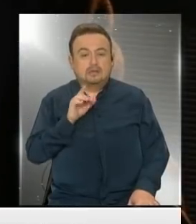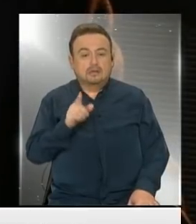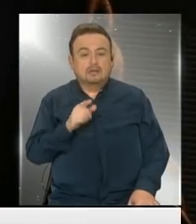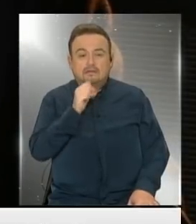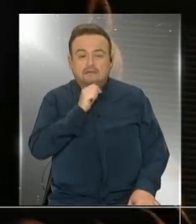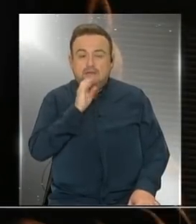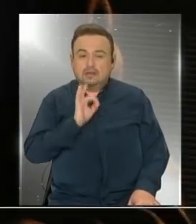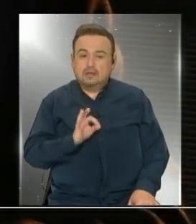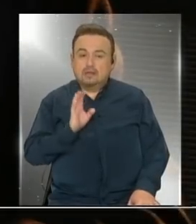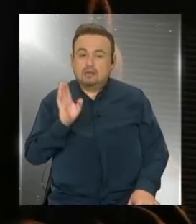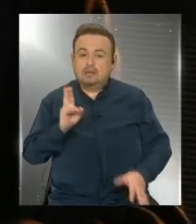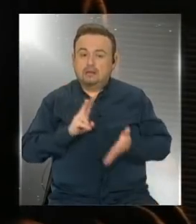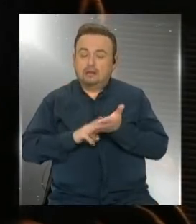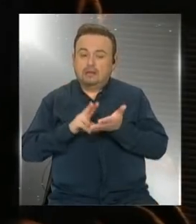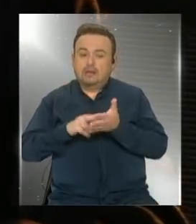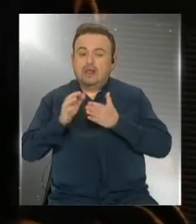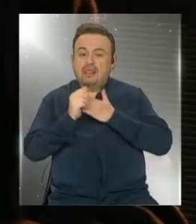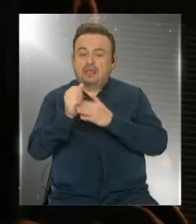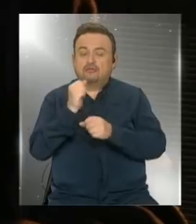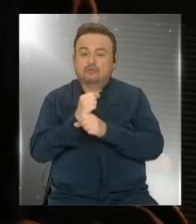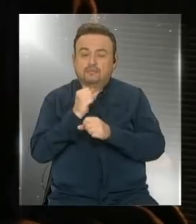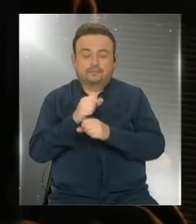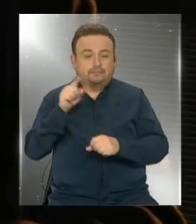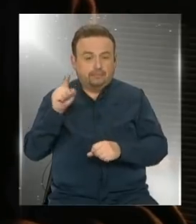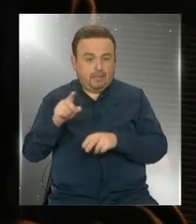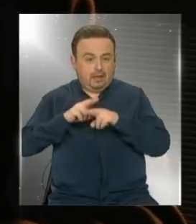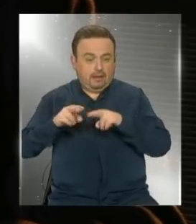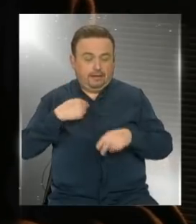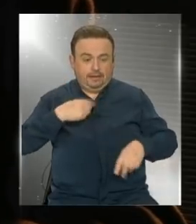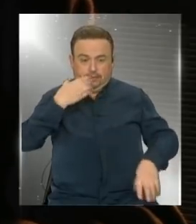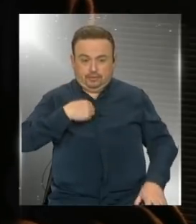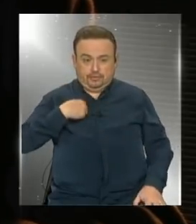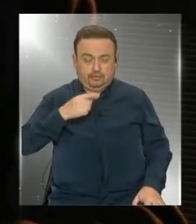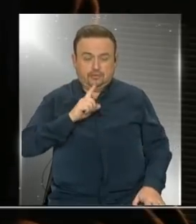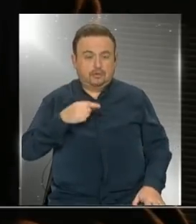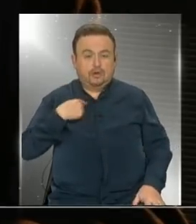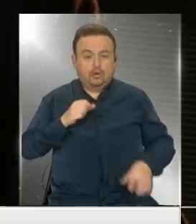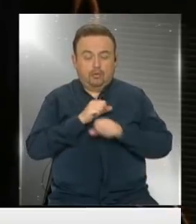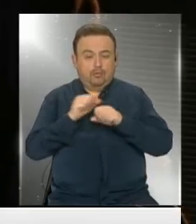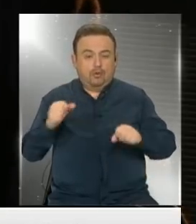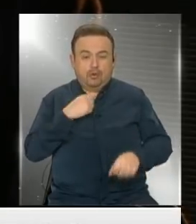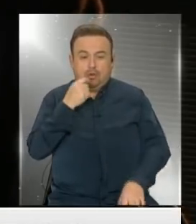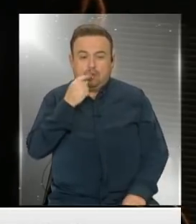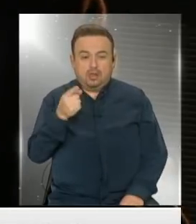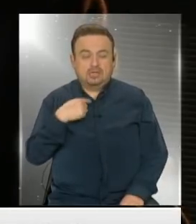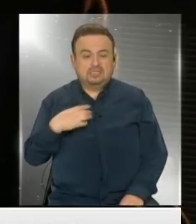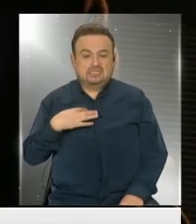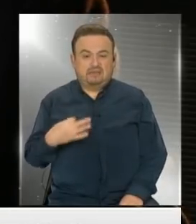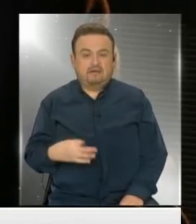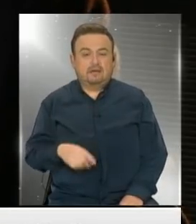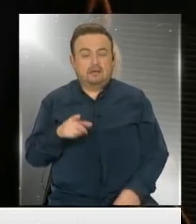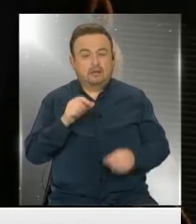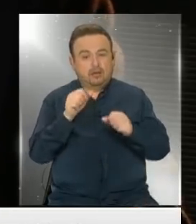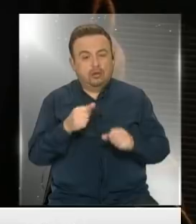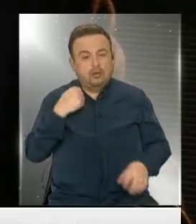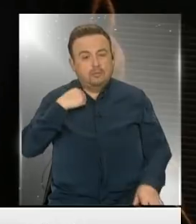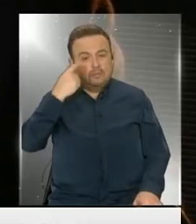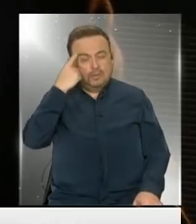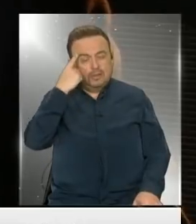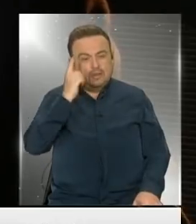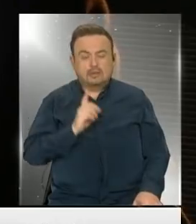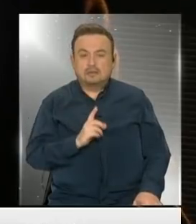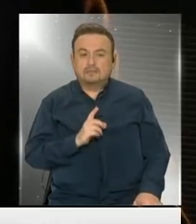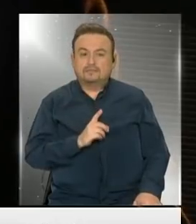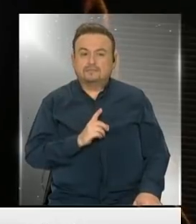falta la va a hacer la Dirección del Trabajo. Ah, ellos la hacen, no yo. O sea, yo no podría hacer una demanda civil. Yo podría pensar que es